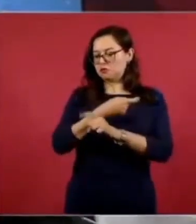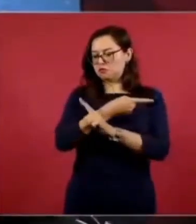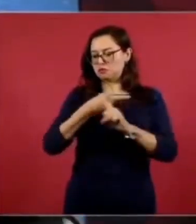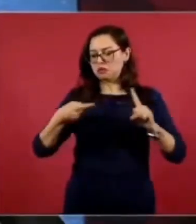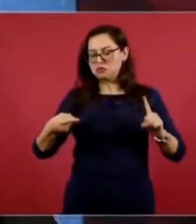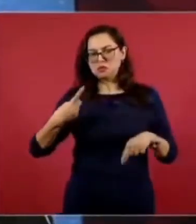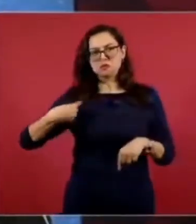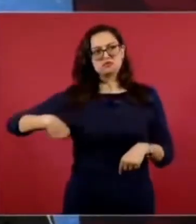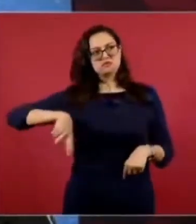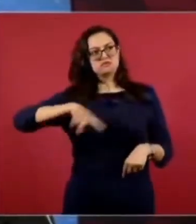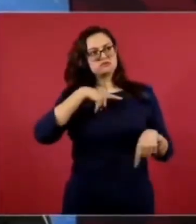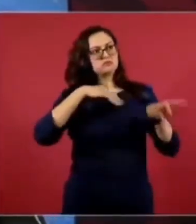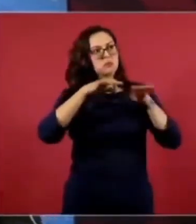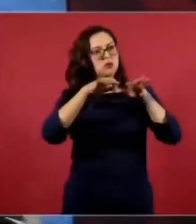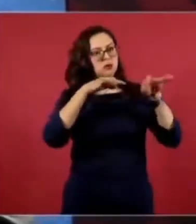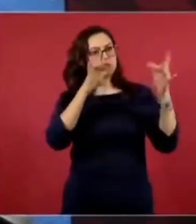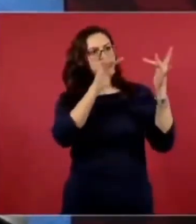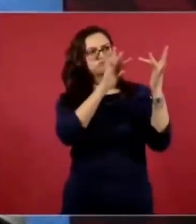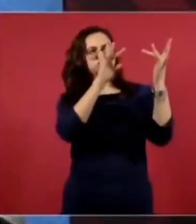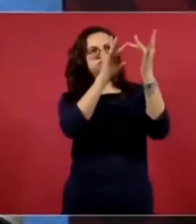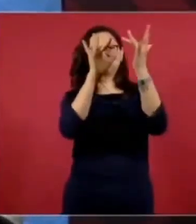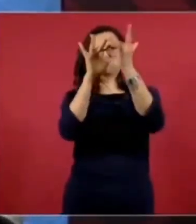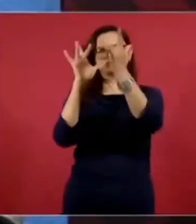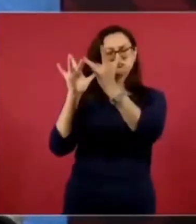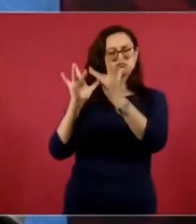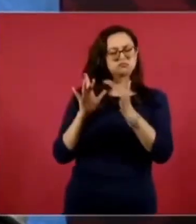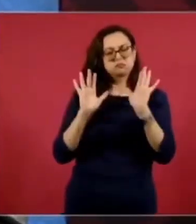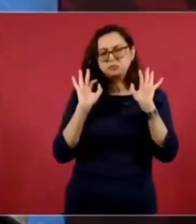más ese